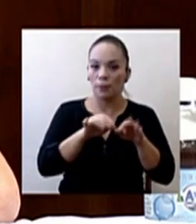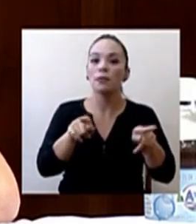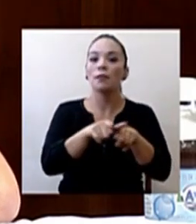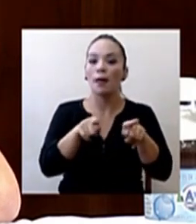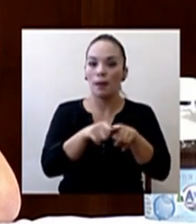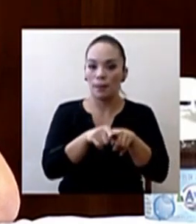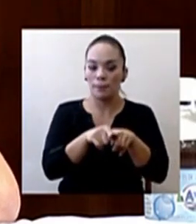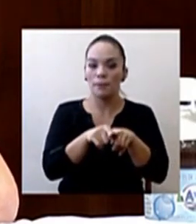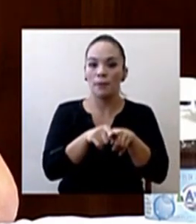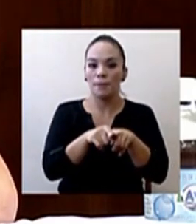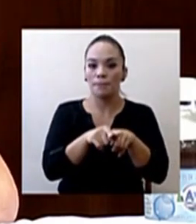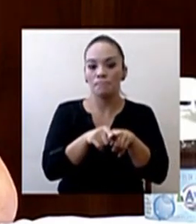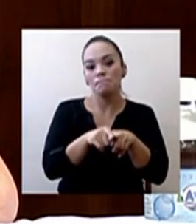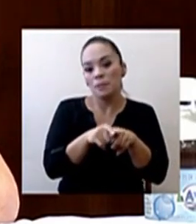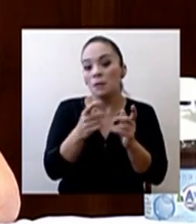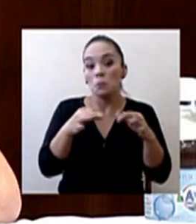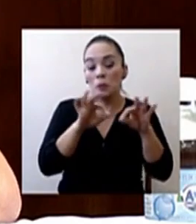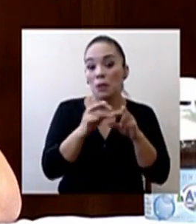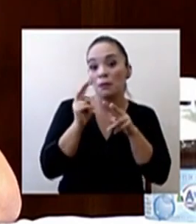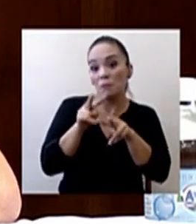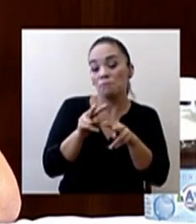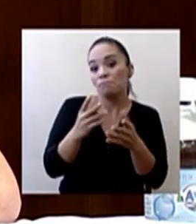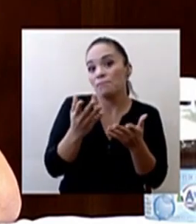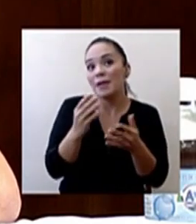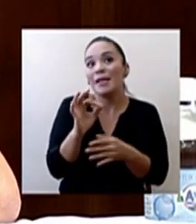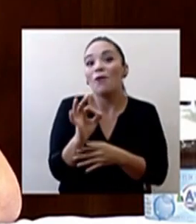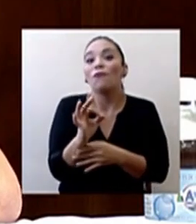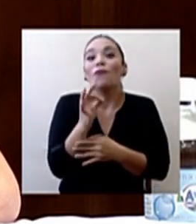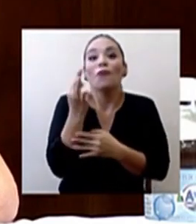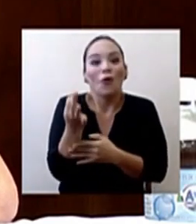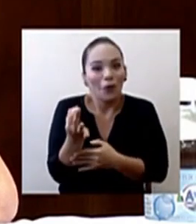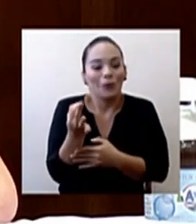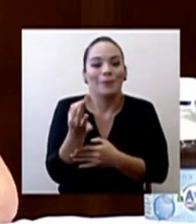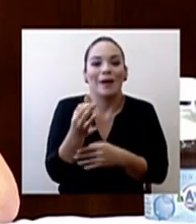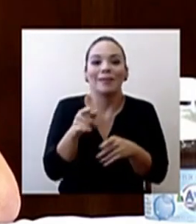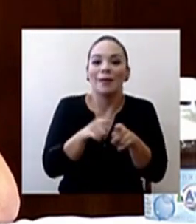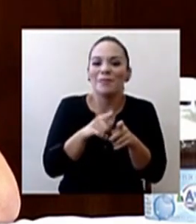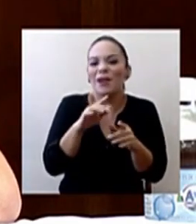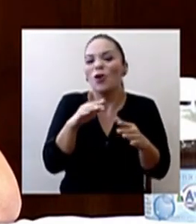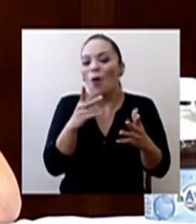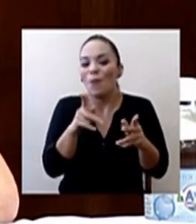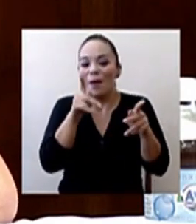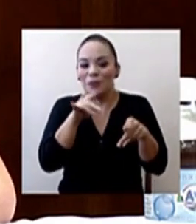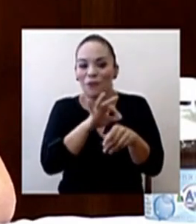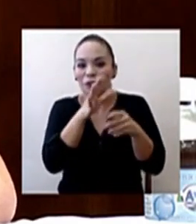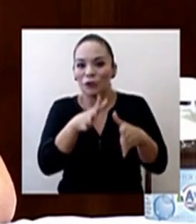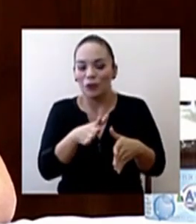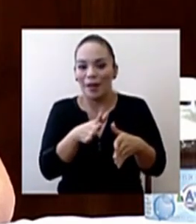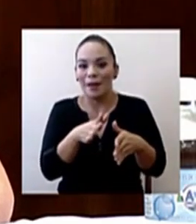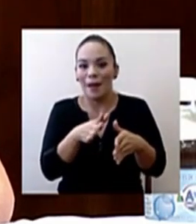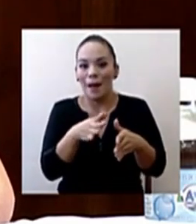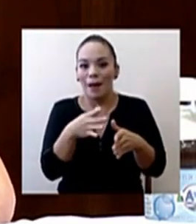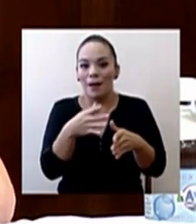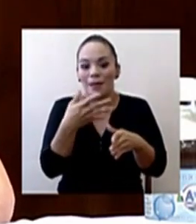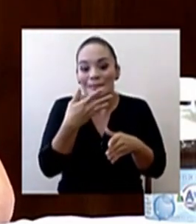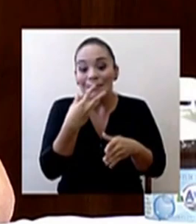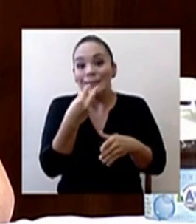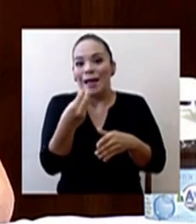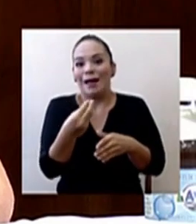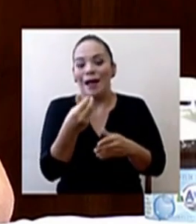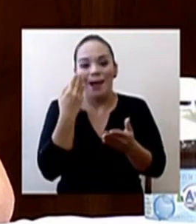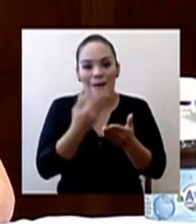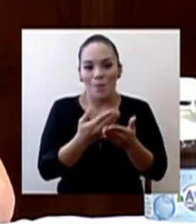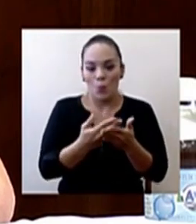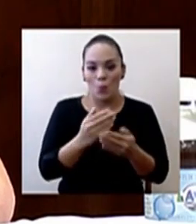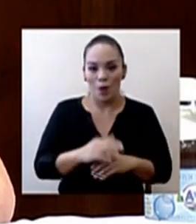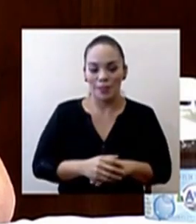solamente con el tema de la prueba, sino también la toma de muestra. Hemos tenido un caso que se